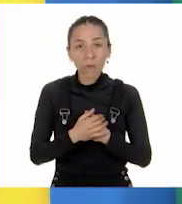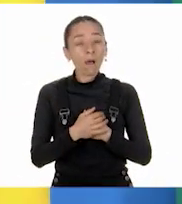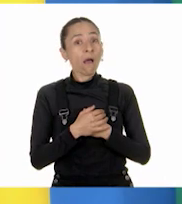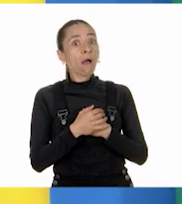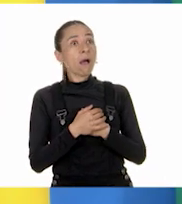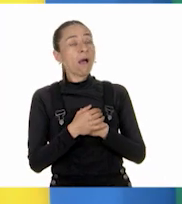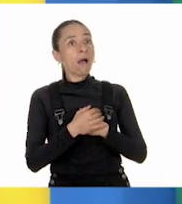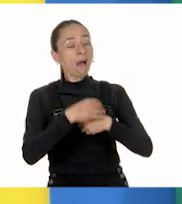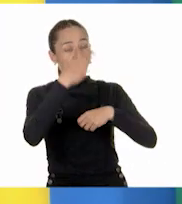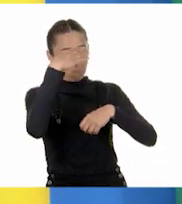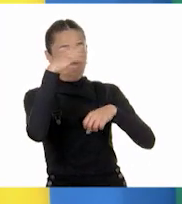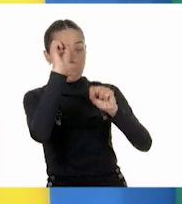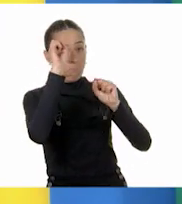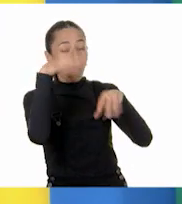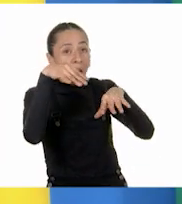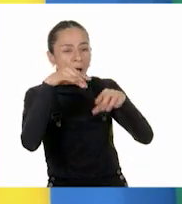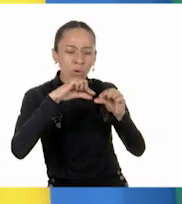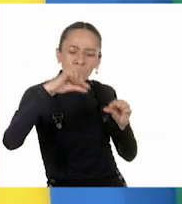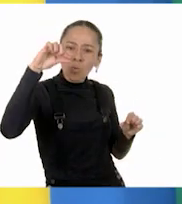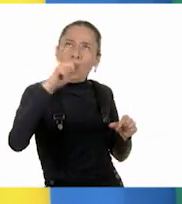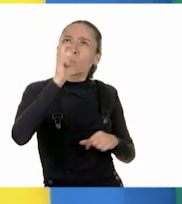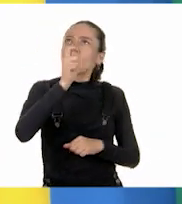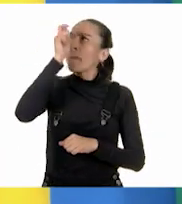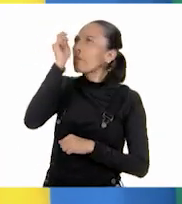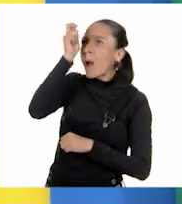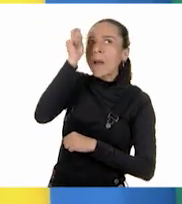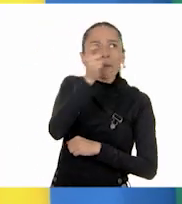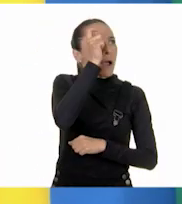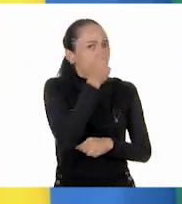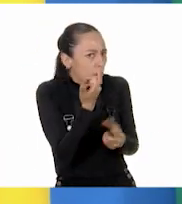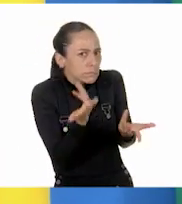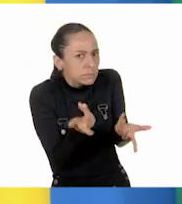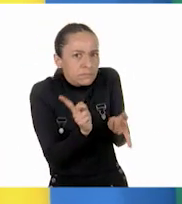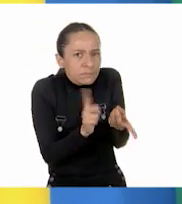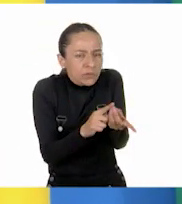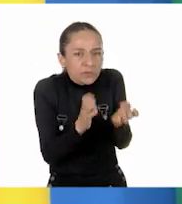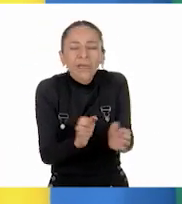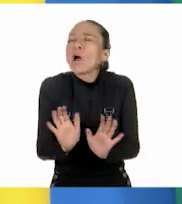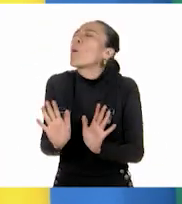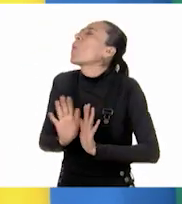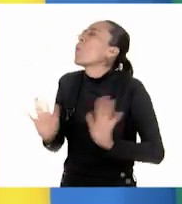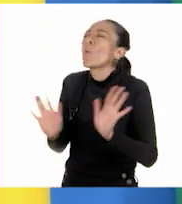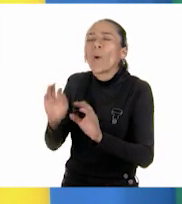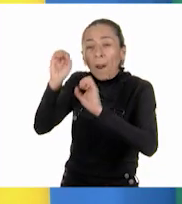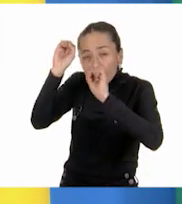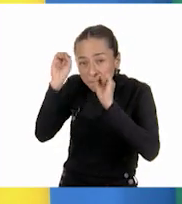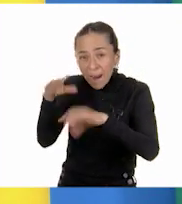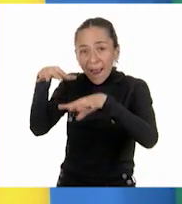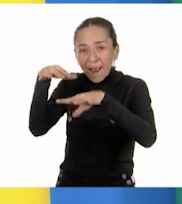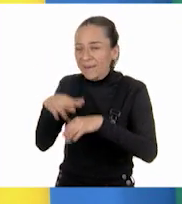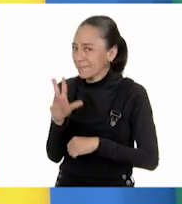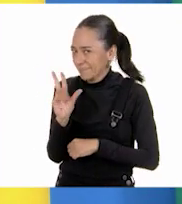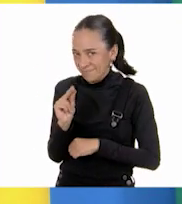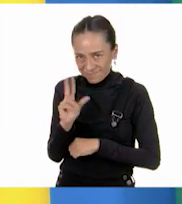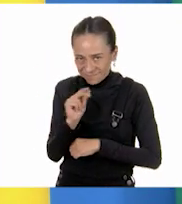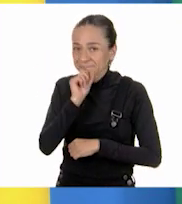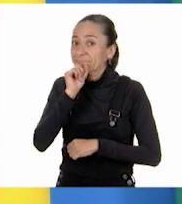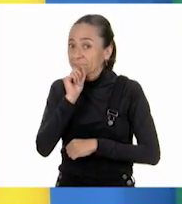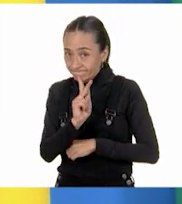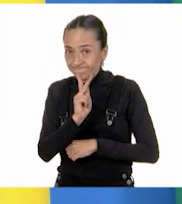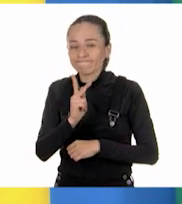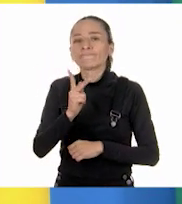No, no, no. No con magia. Voy a convertirlas en fracciones equivalentes con el mismo denominador. Si